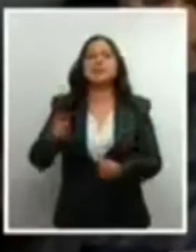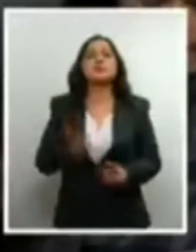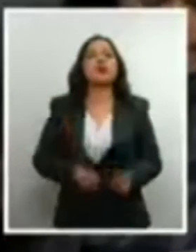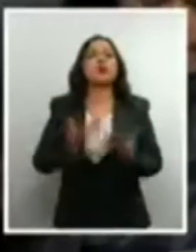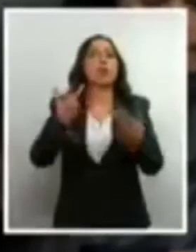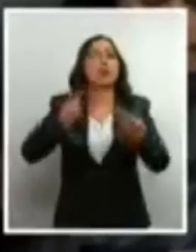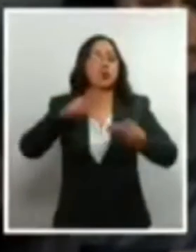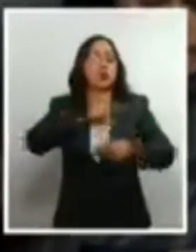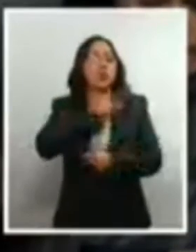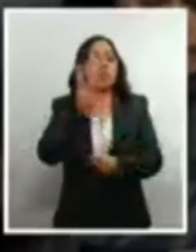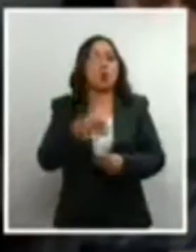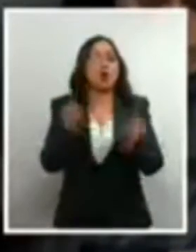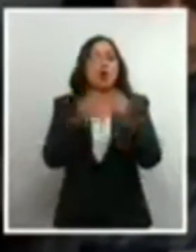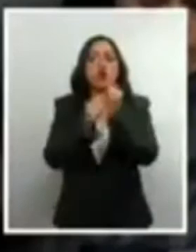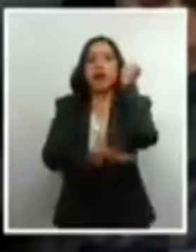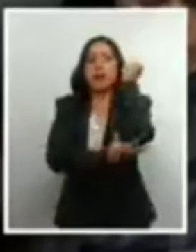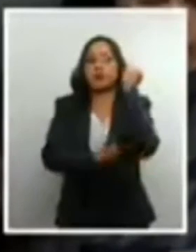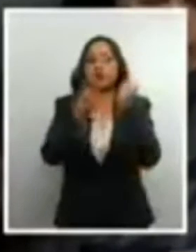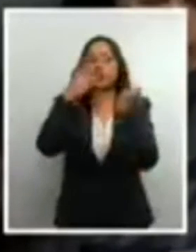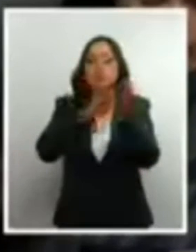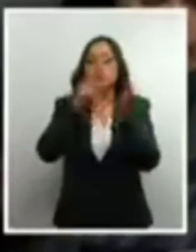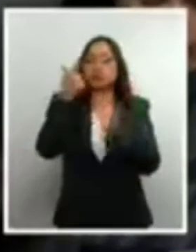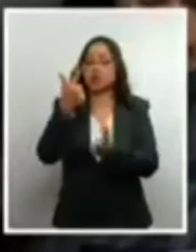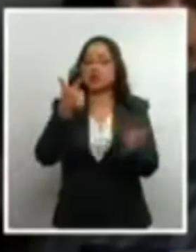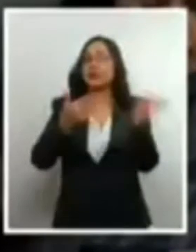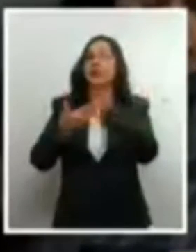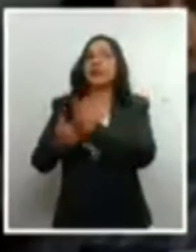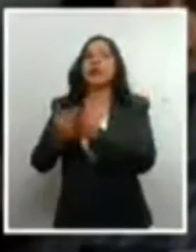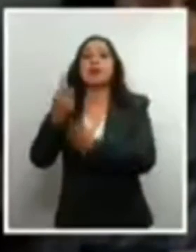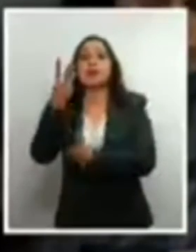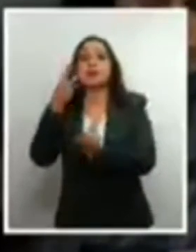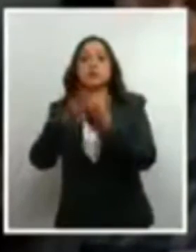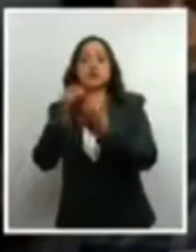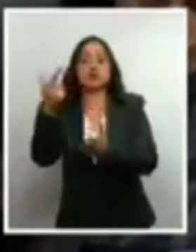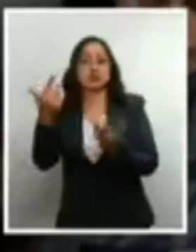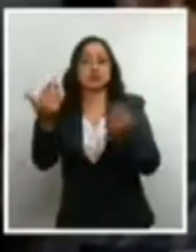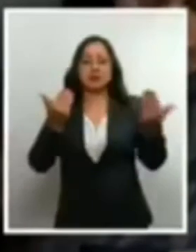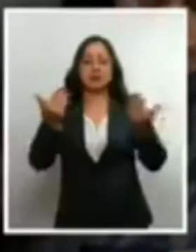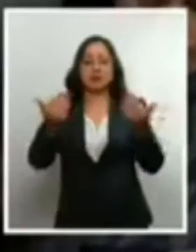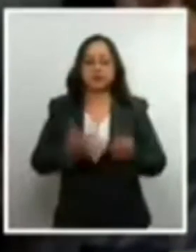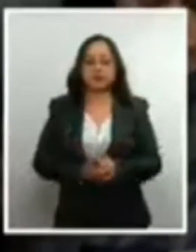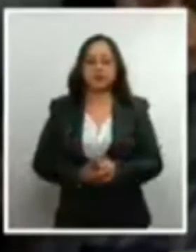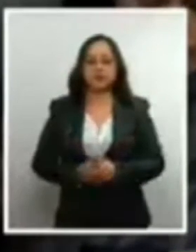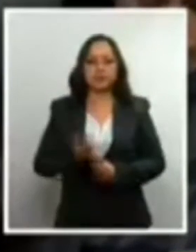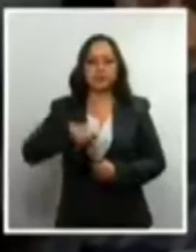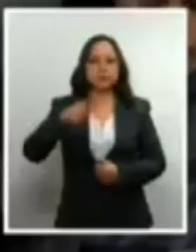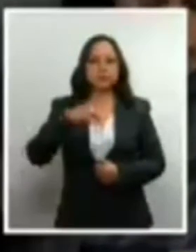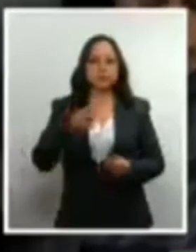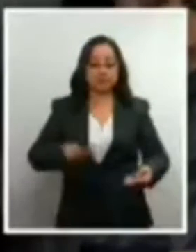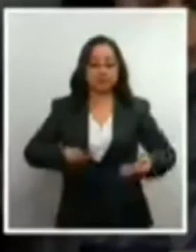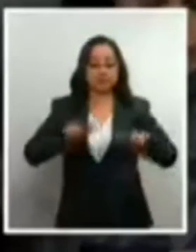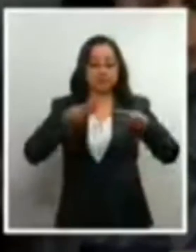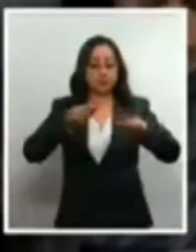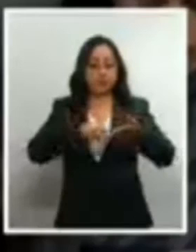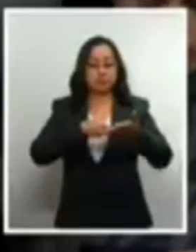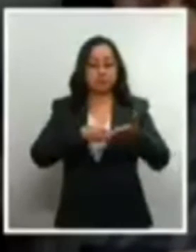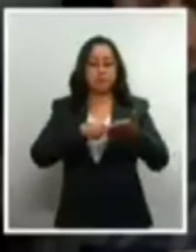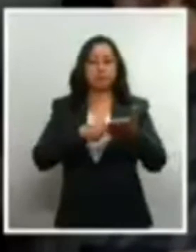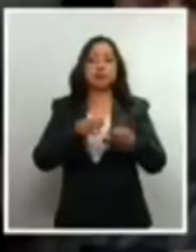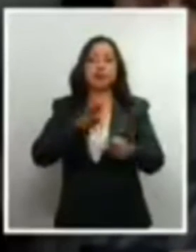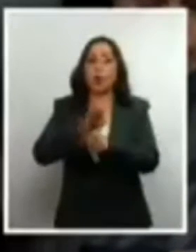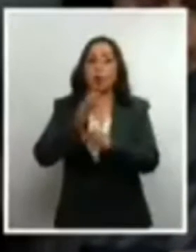aborto en general es de 2.7 contra 3.7. Como puede apreciarse de todos estos indicadores que son